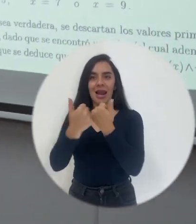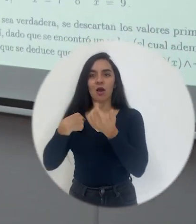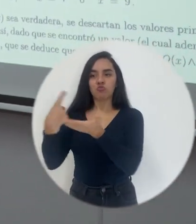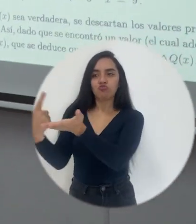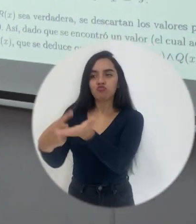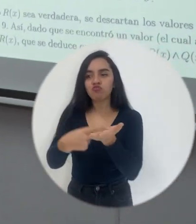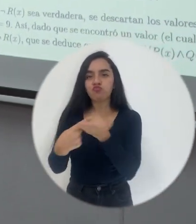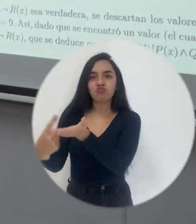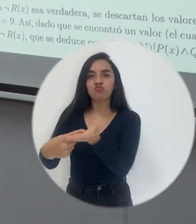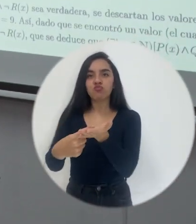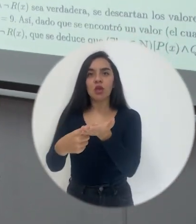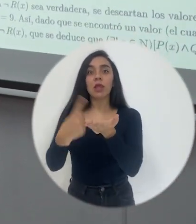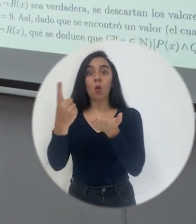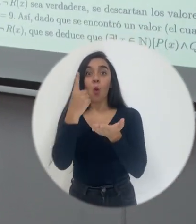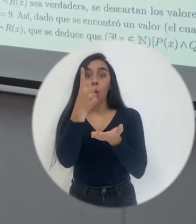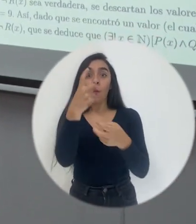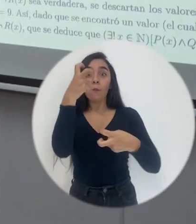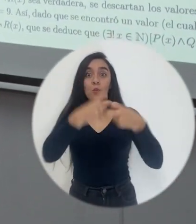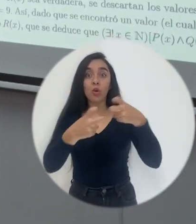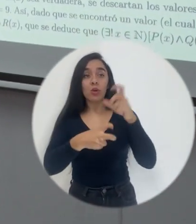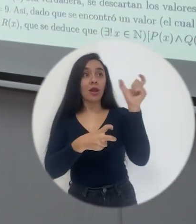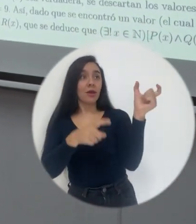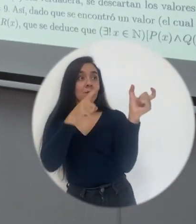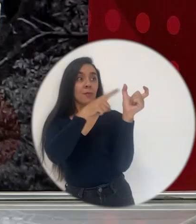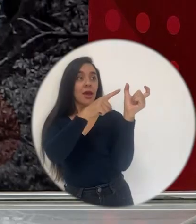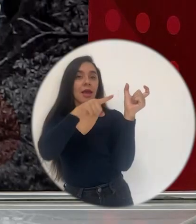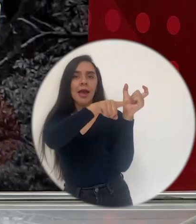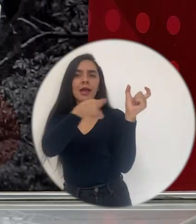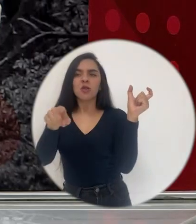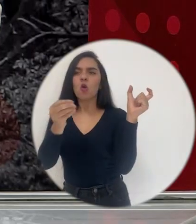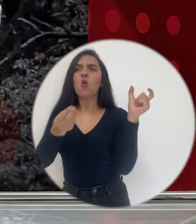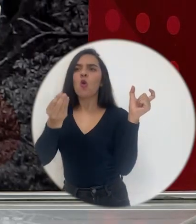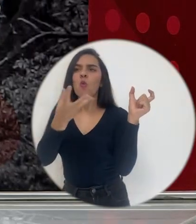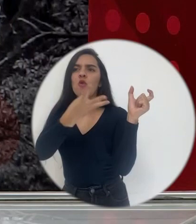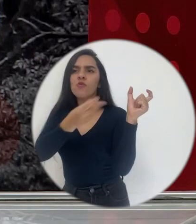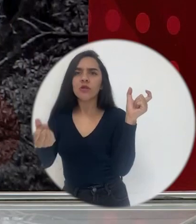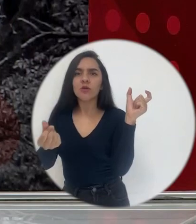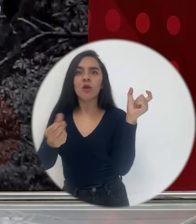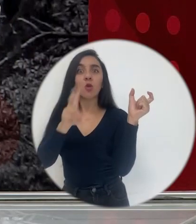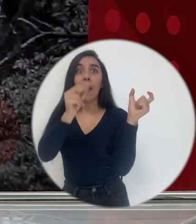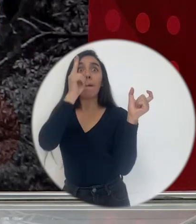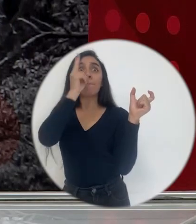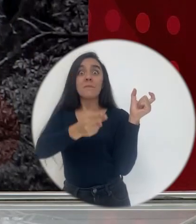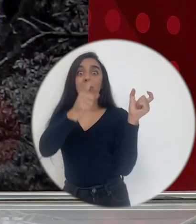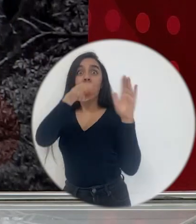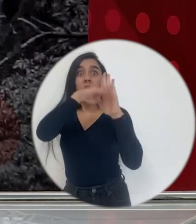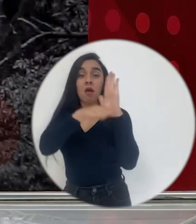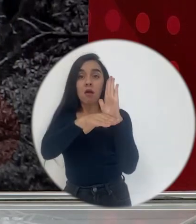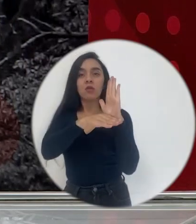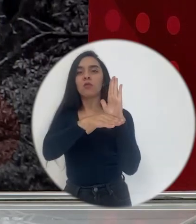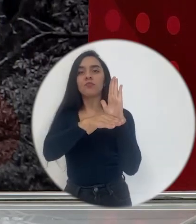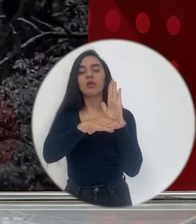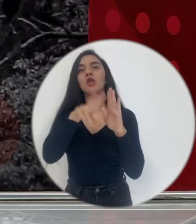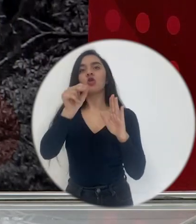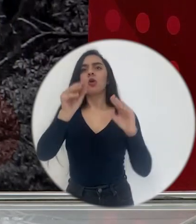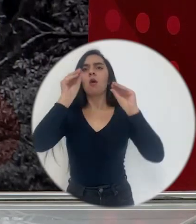discusiones sobre cómo hacer un mismo problema de diferentes formas, entonces no es tanto cantidad, sino más bien calidad.